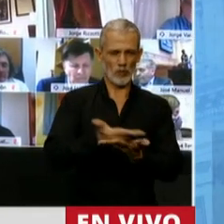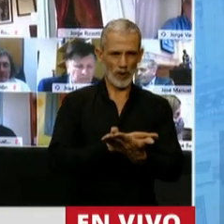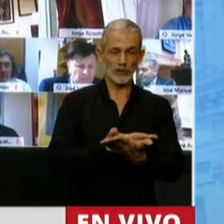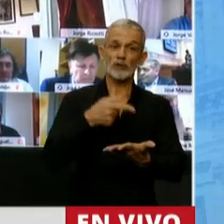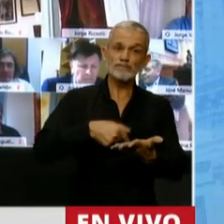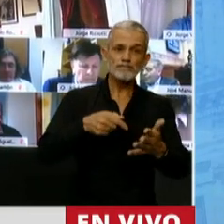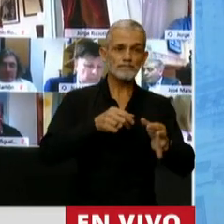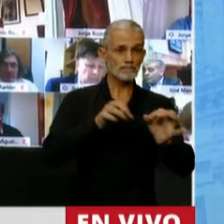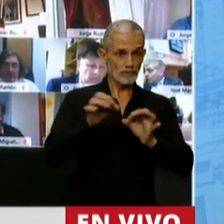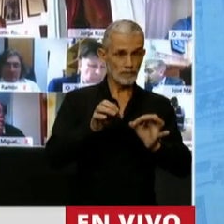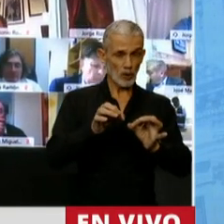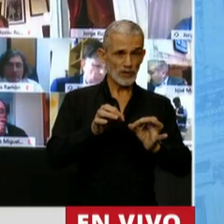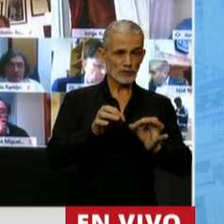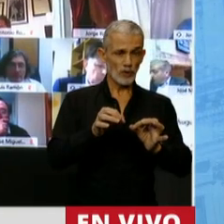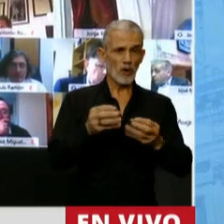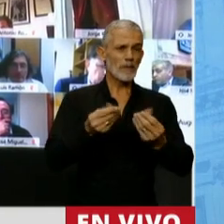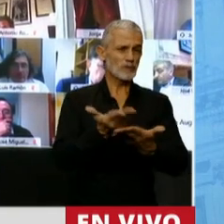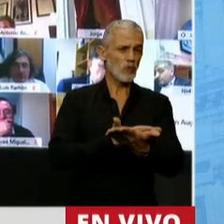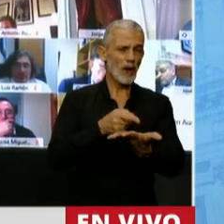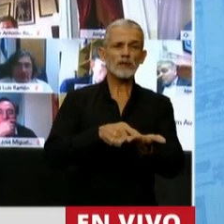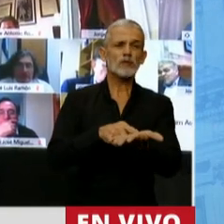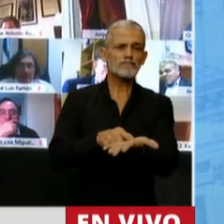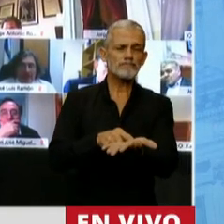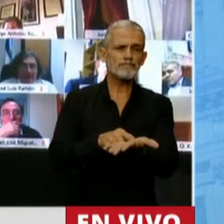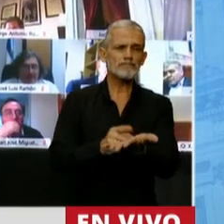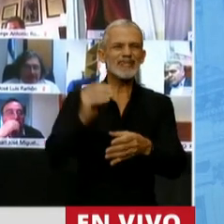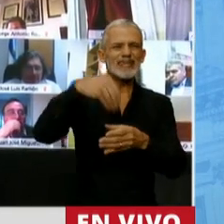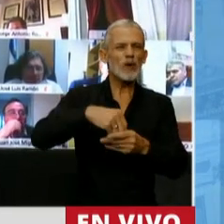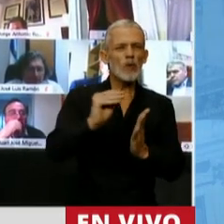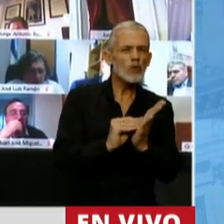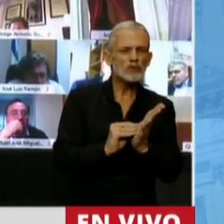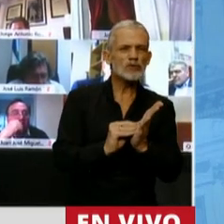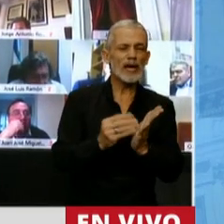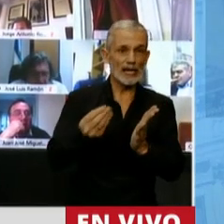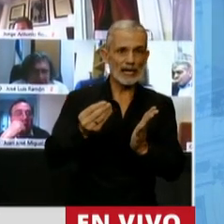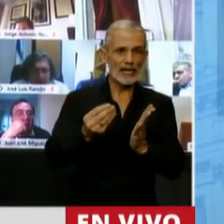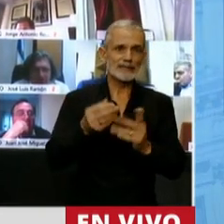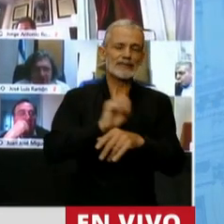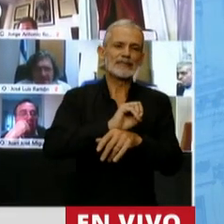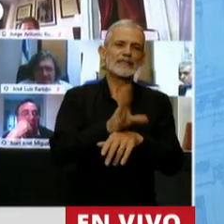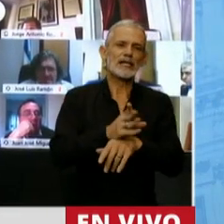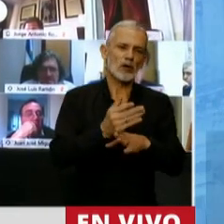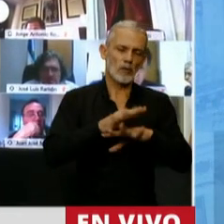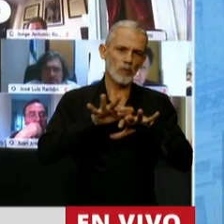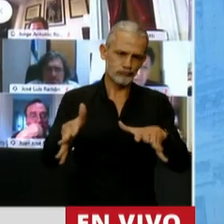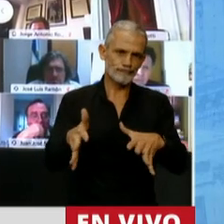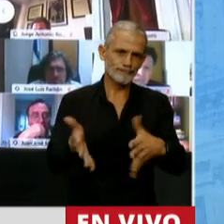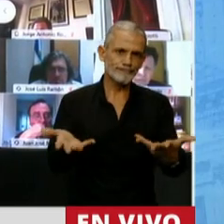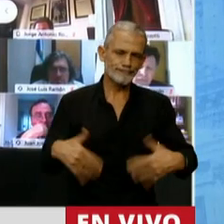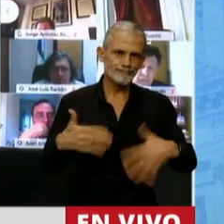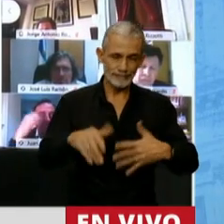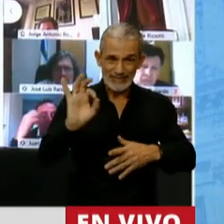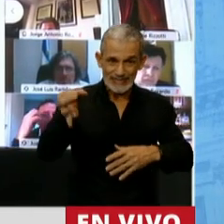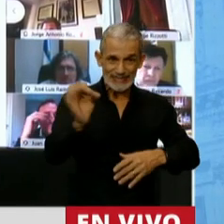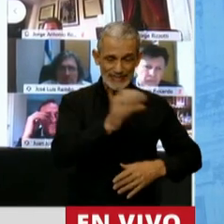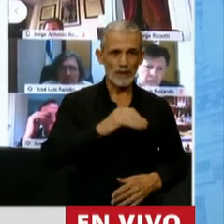Este proyecto de presupuesto que, como dijimos, incluye la irrupción de la pandemia que todos